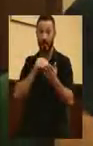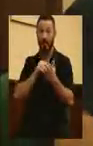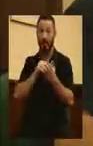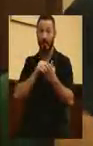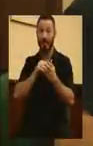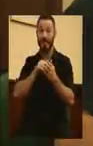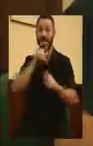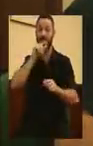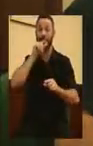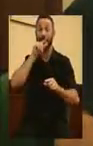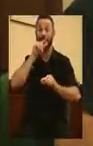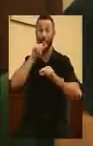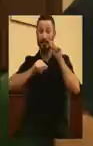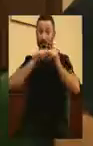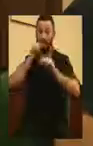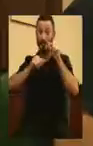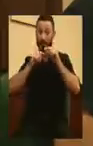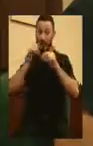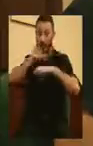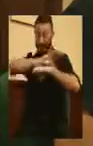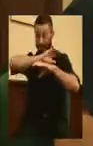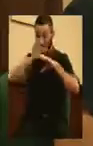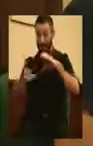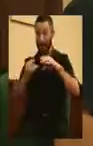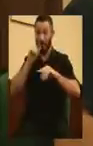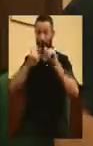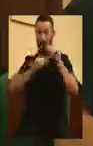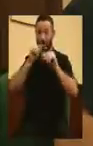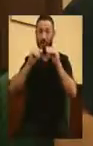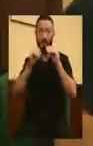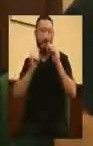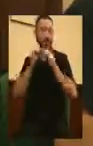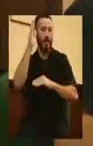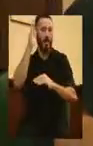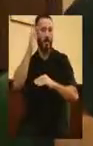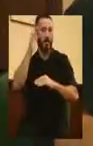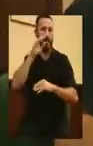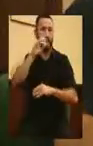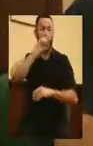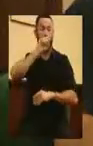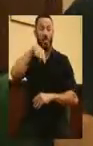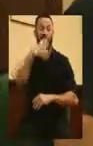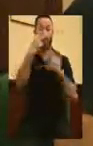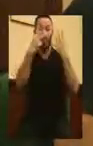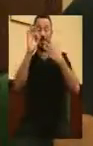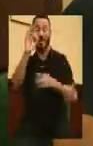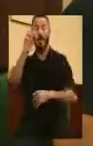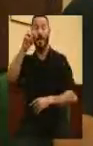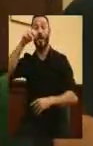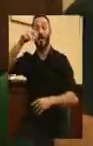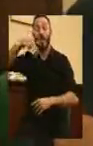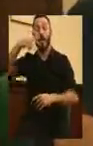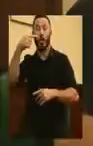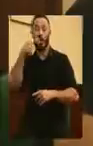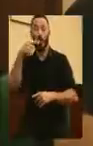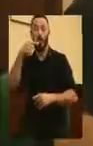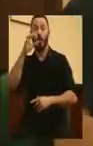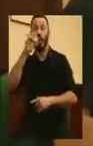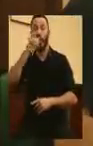máximo de ozono troposférico establecido por la normativa en 180 microgramos de ozono por metro cúbico de aire.